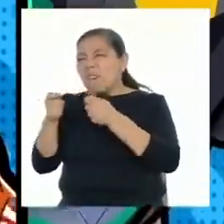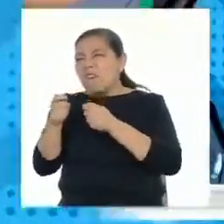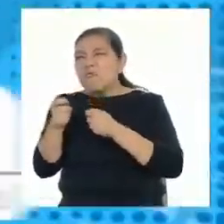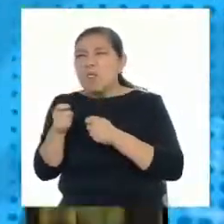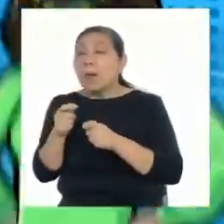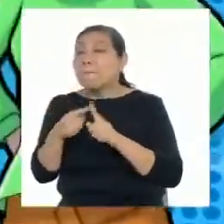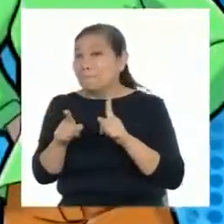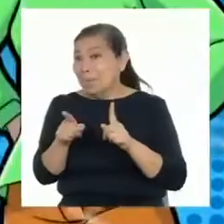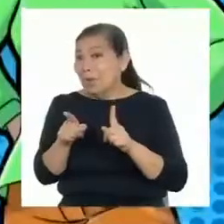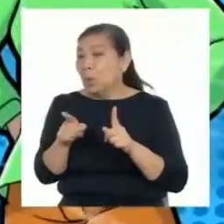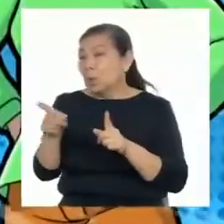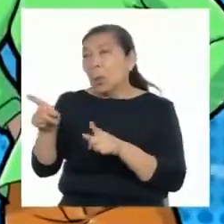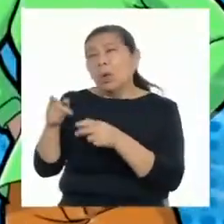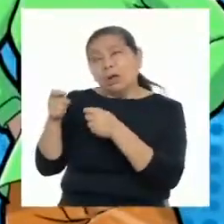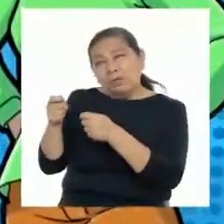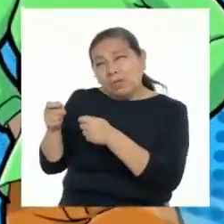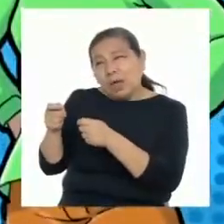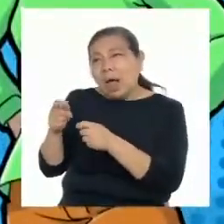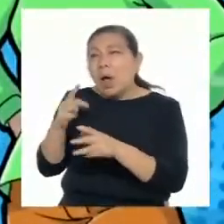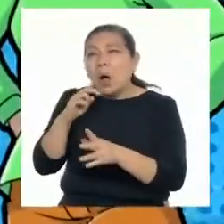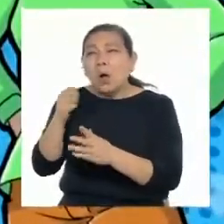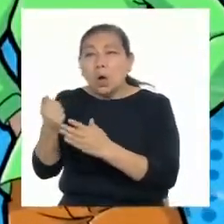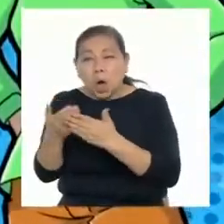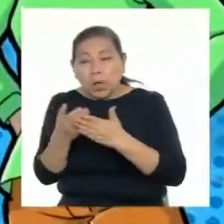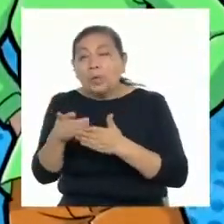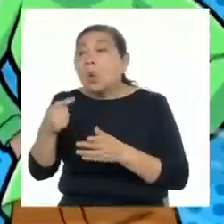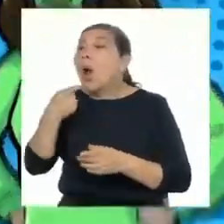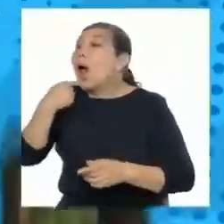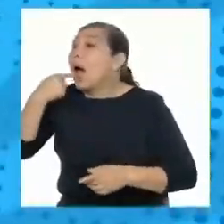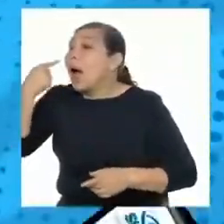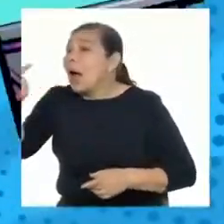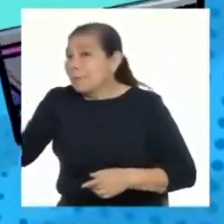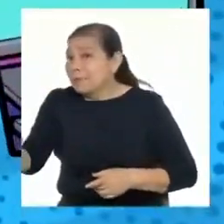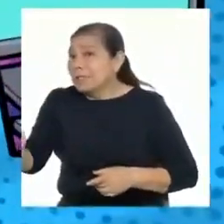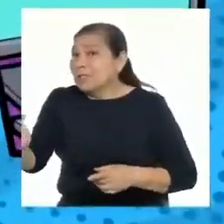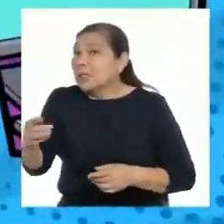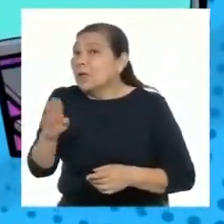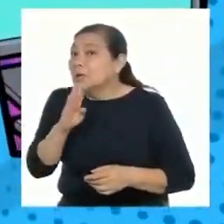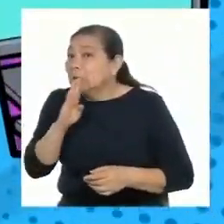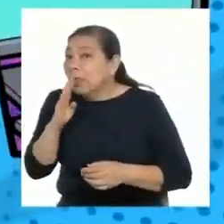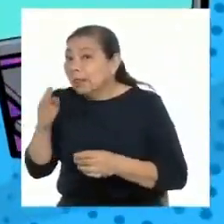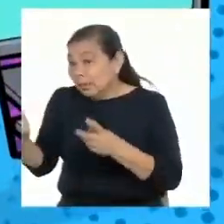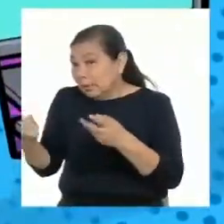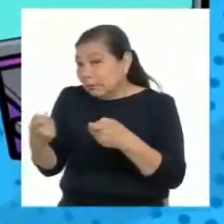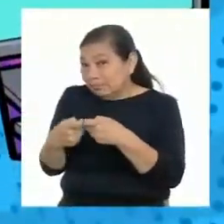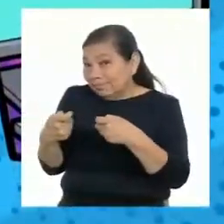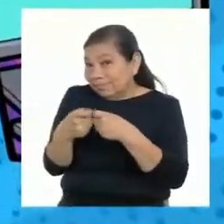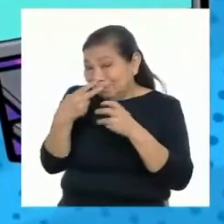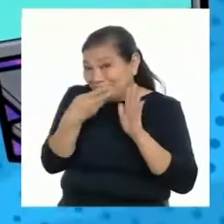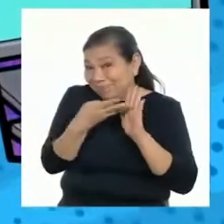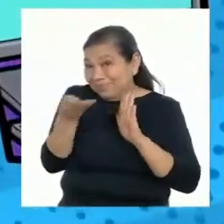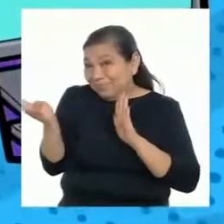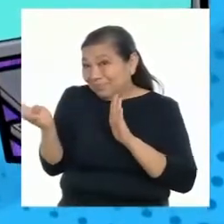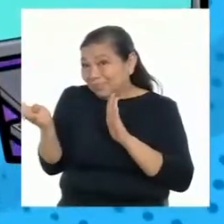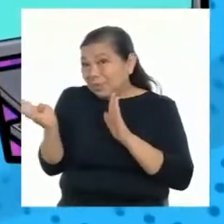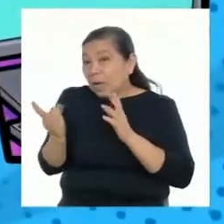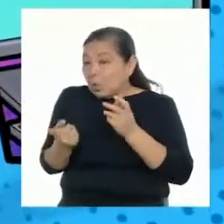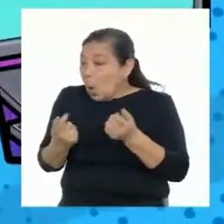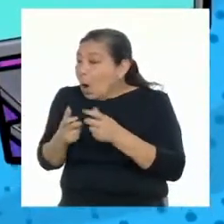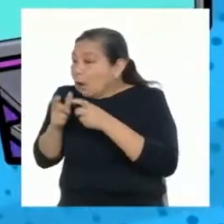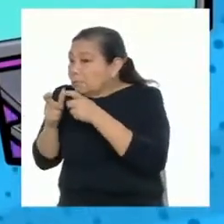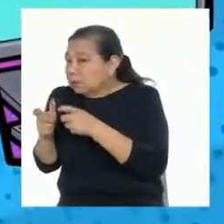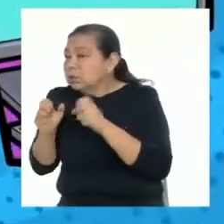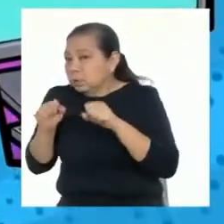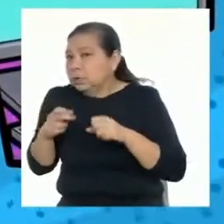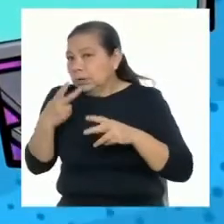Si eres víctima o testigo de violencia escolar, reporta de forma confidencial en nuestros canales de atención y sé parte de la Brigada